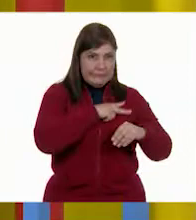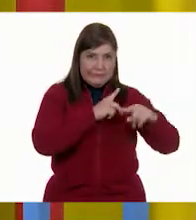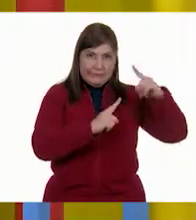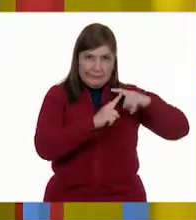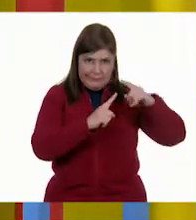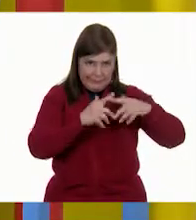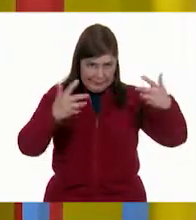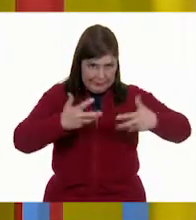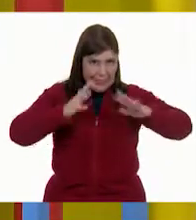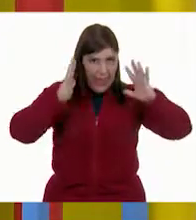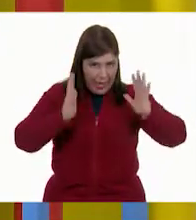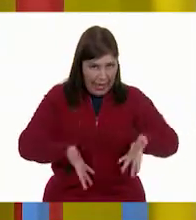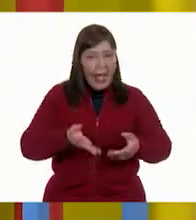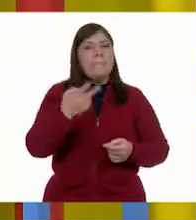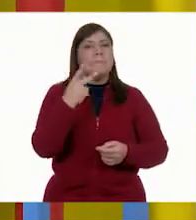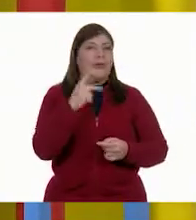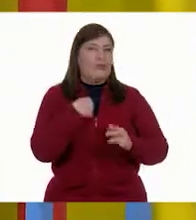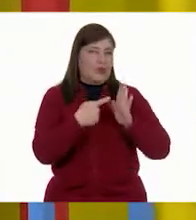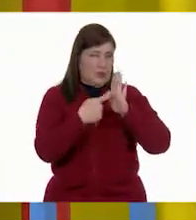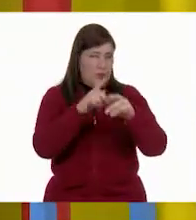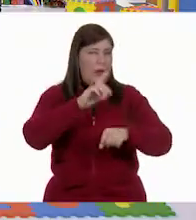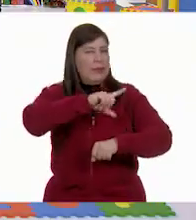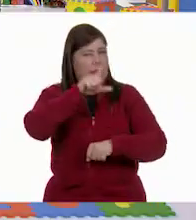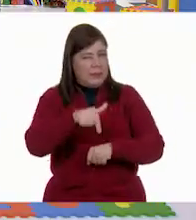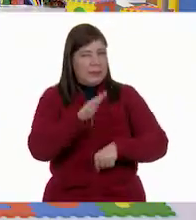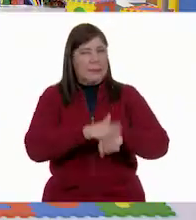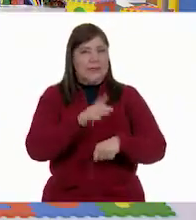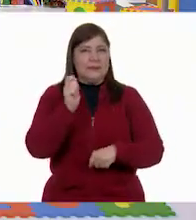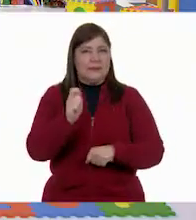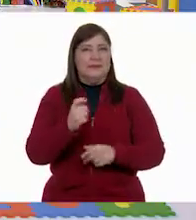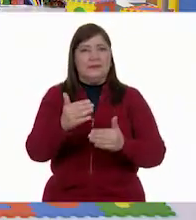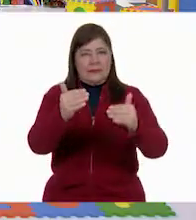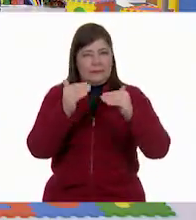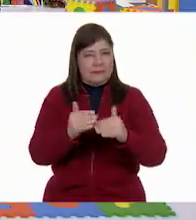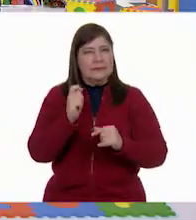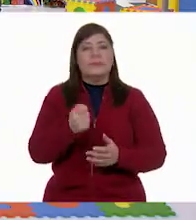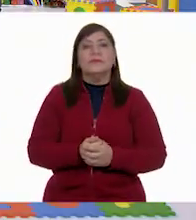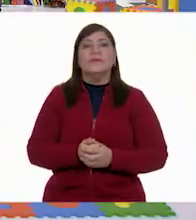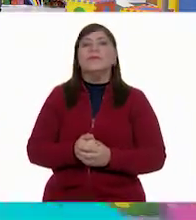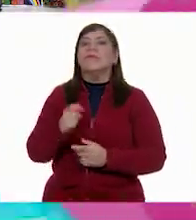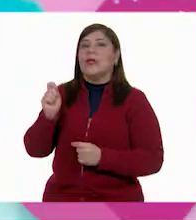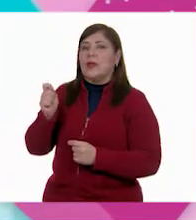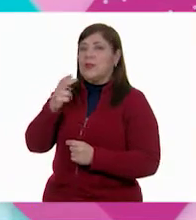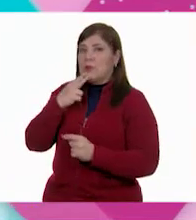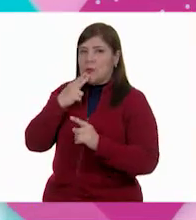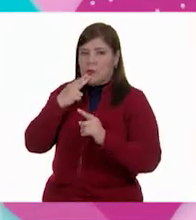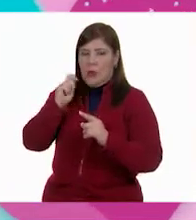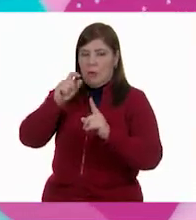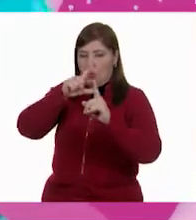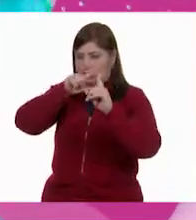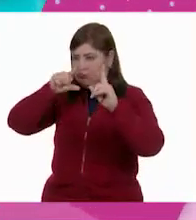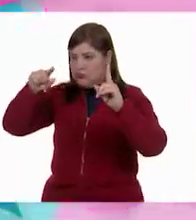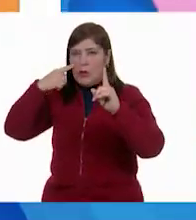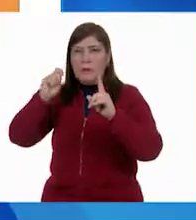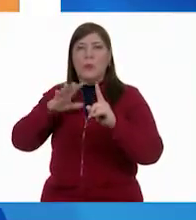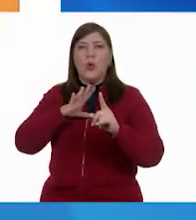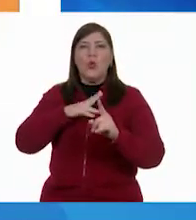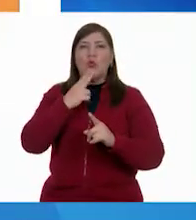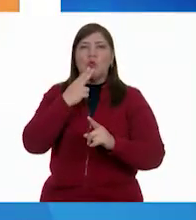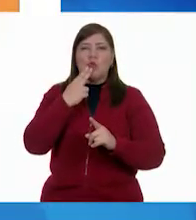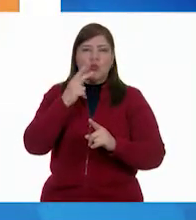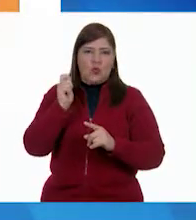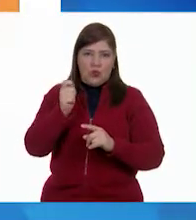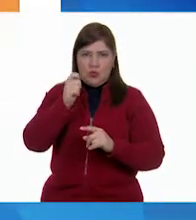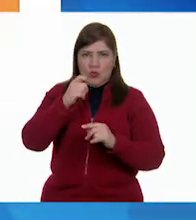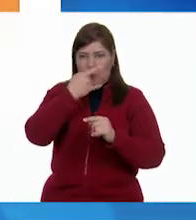adelantar nada. Más adelante la vamos a ver. Muy bien, vamos a ver entonces la gráfica de barras sobre el uso de cubrebocas. Ahí está, la estamos recordando.